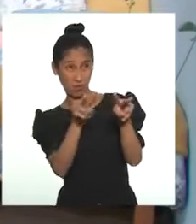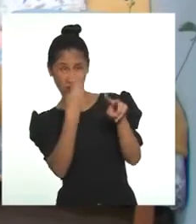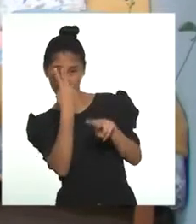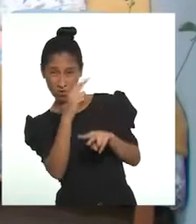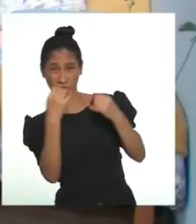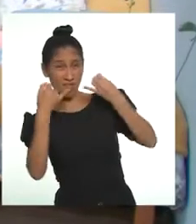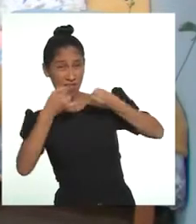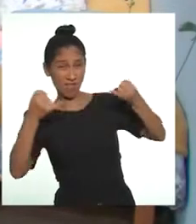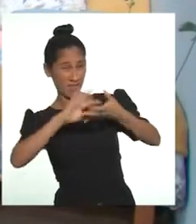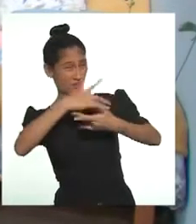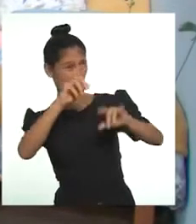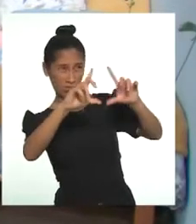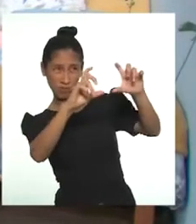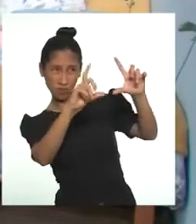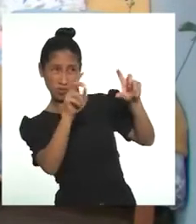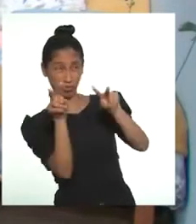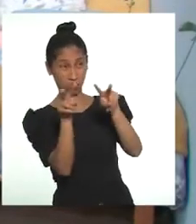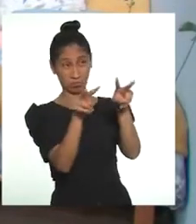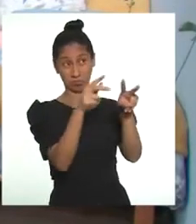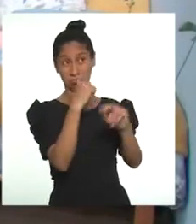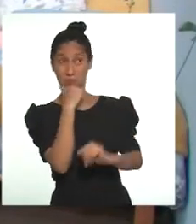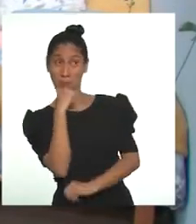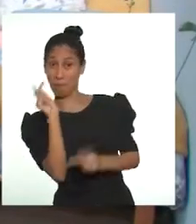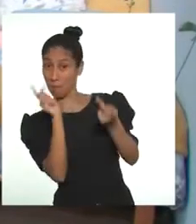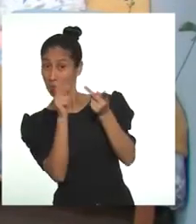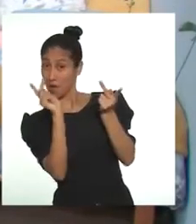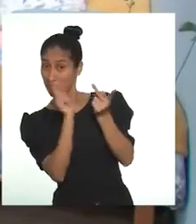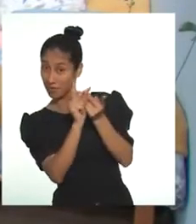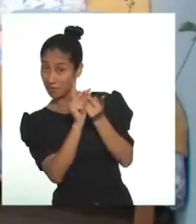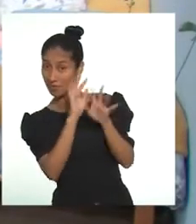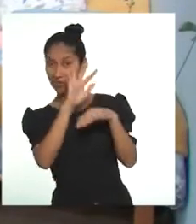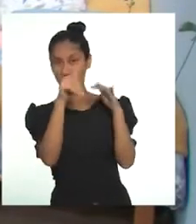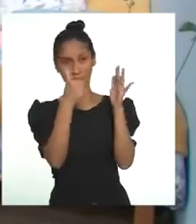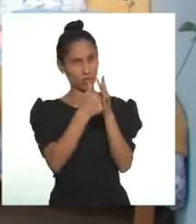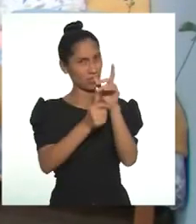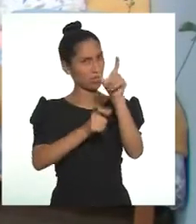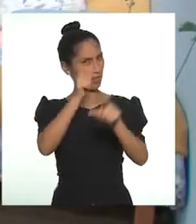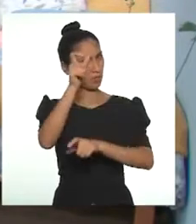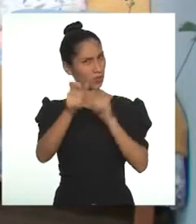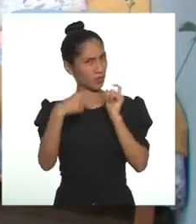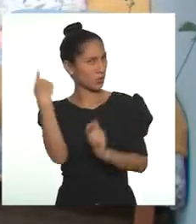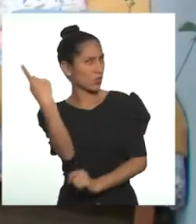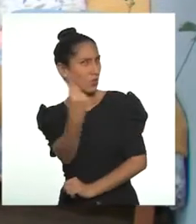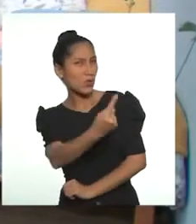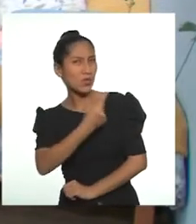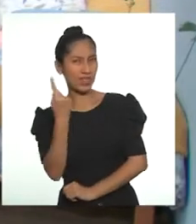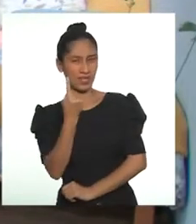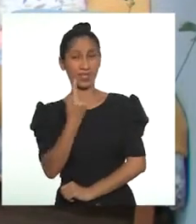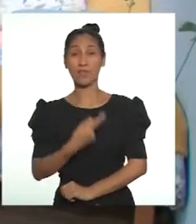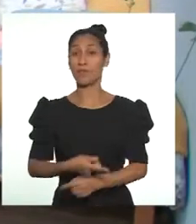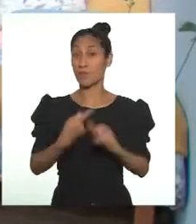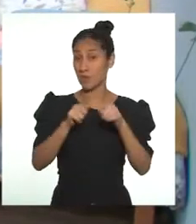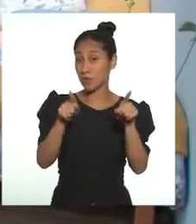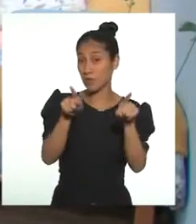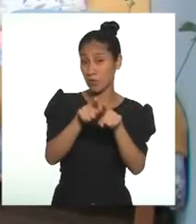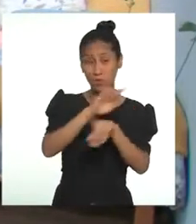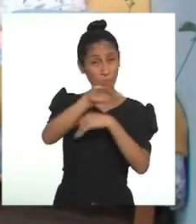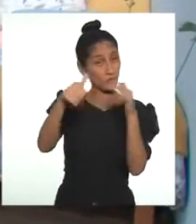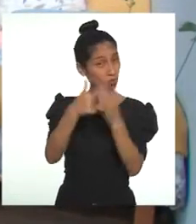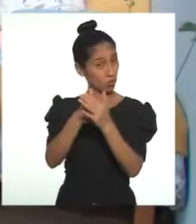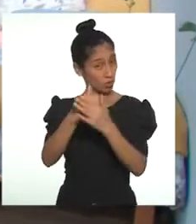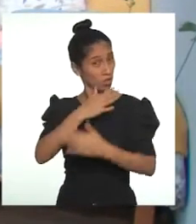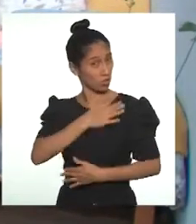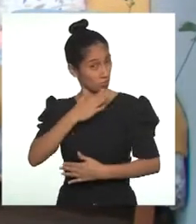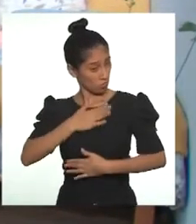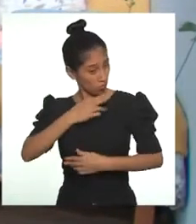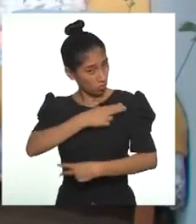apariencias ideales o perfectas. Todas las personas somos únicas. Y parte de ser humanos es justamente aprender